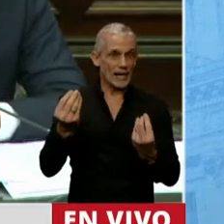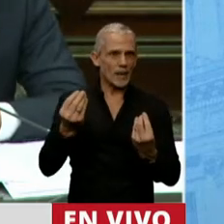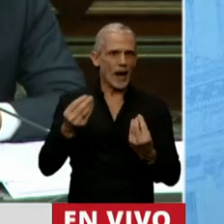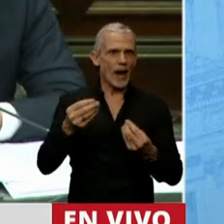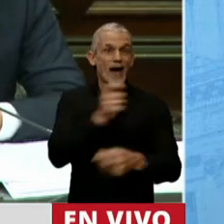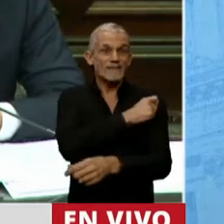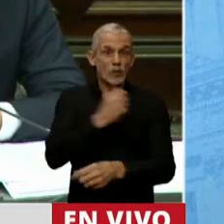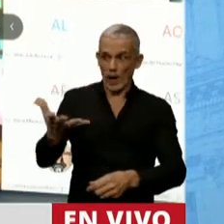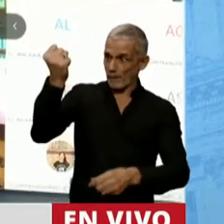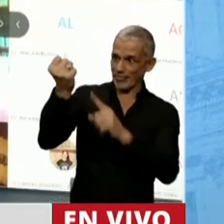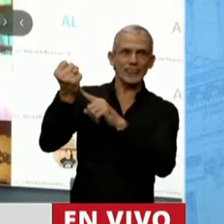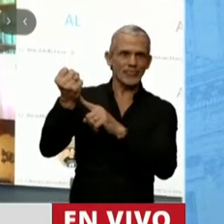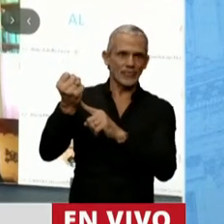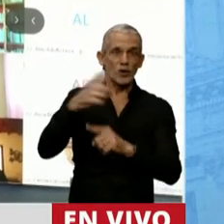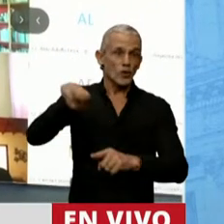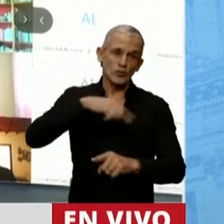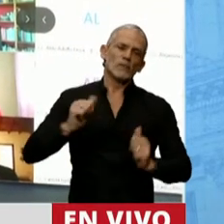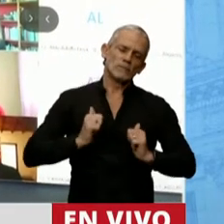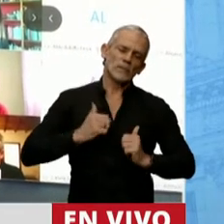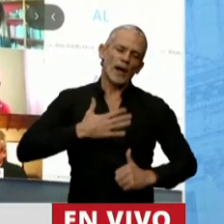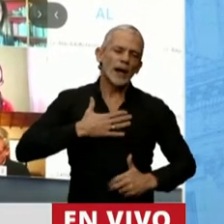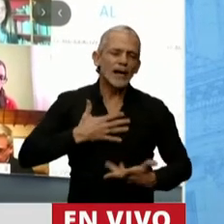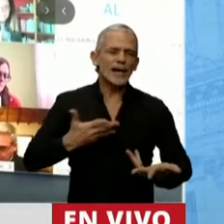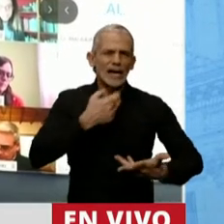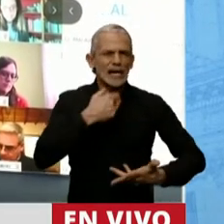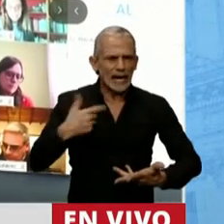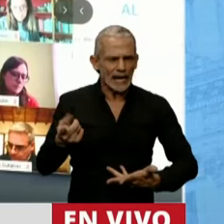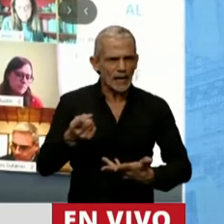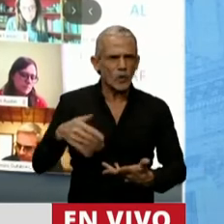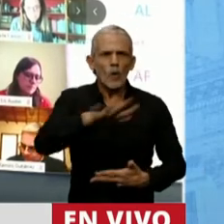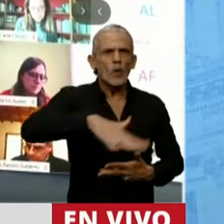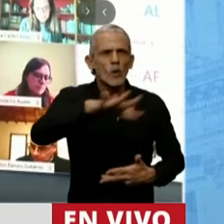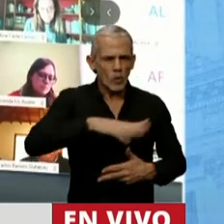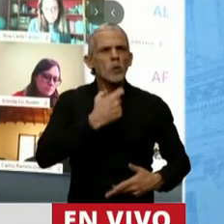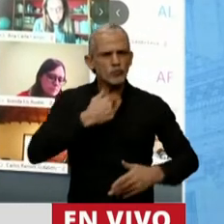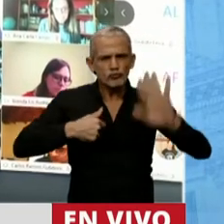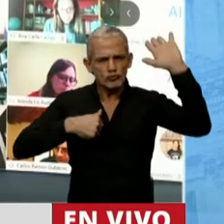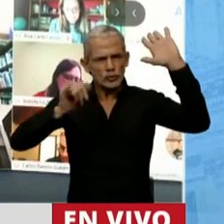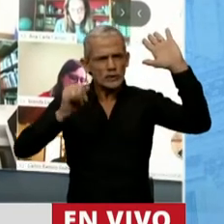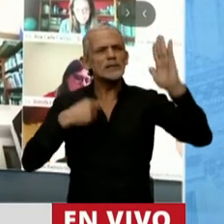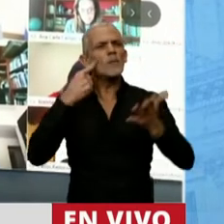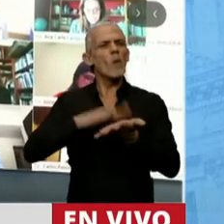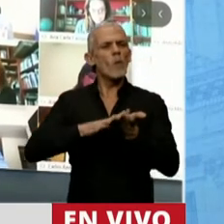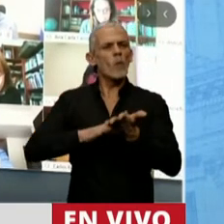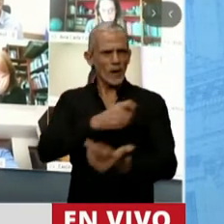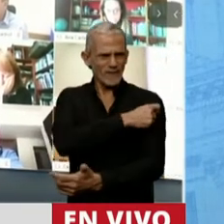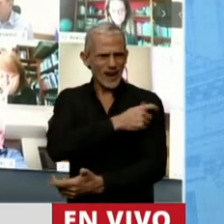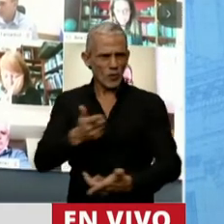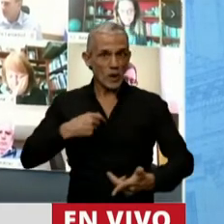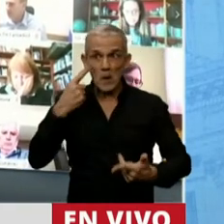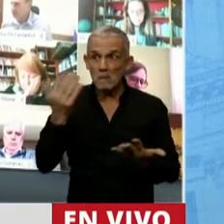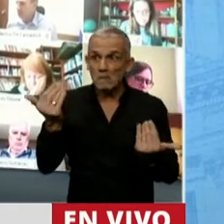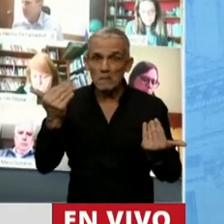produzca el hallazgo? Estamos todos muy esperanzados, Ministro. Nuestra población se presta desinteresadamente para que se hagan las pruebas, pero no hemos